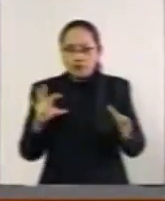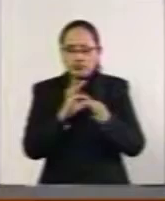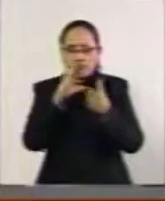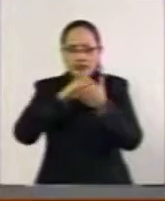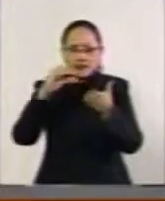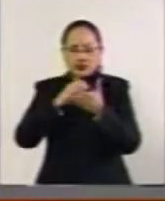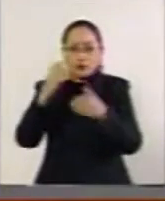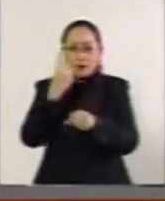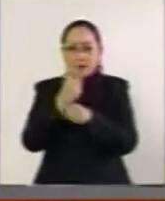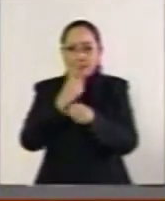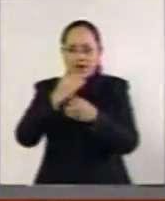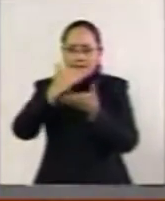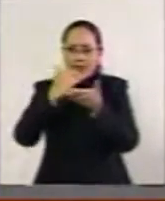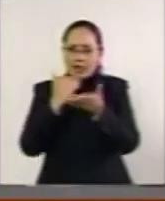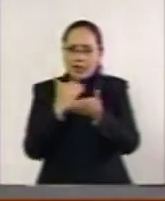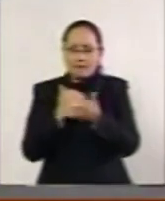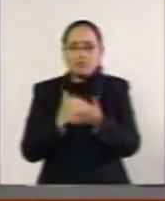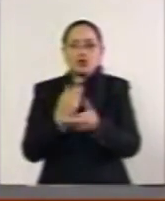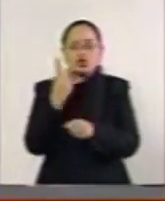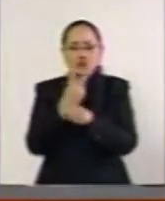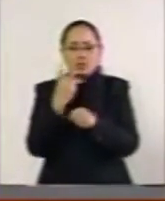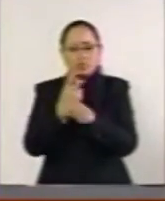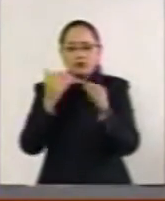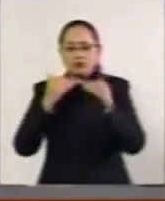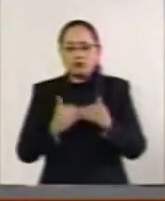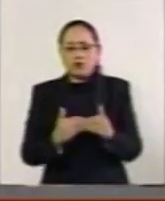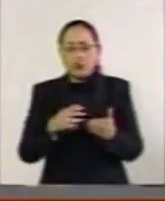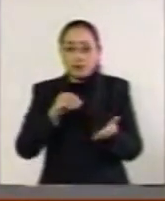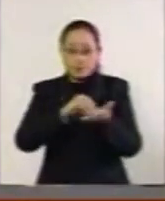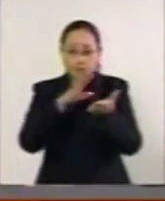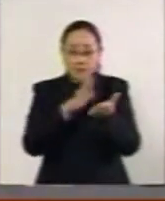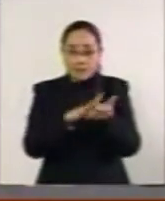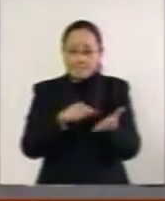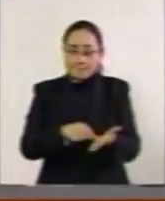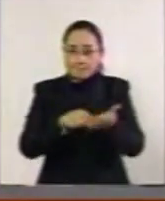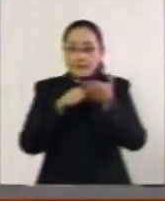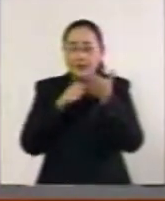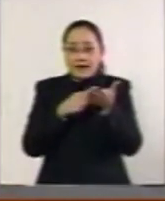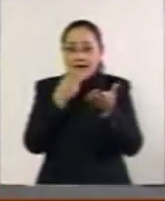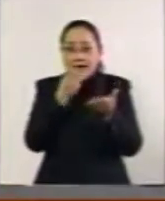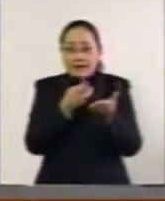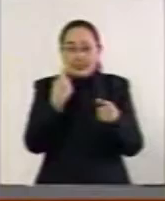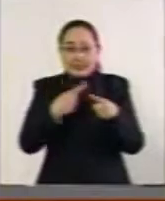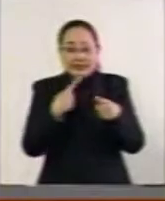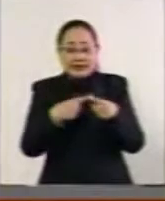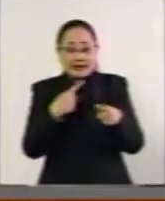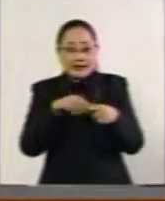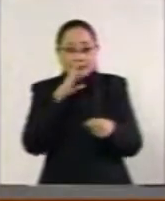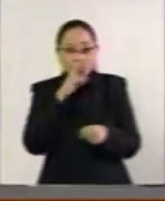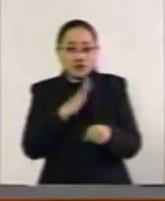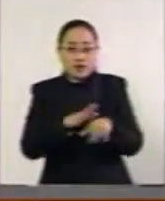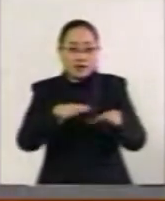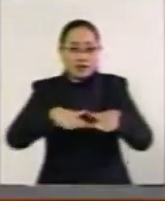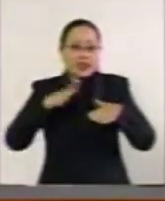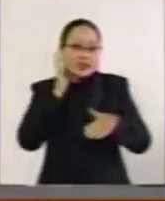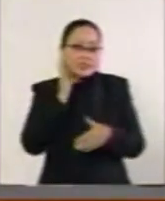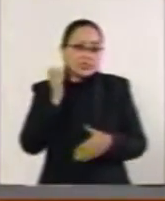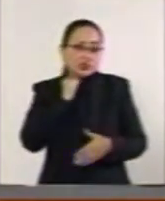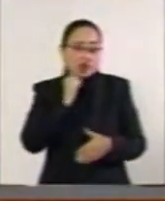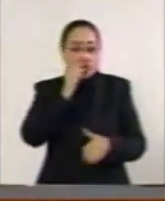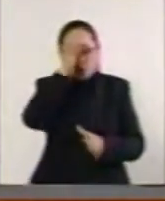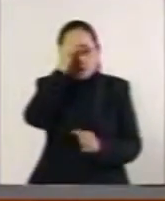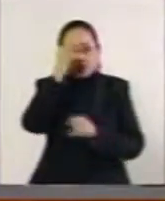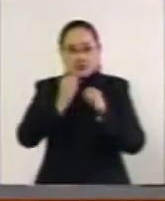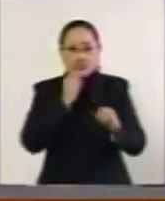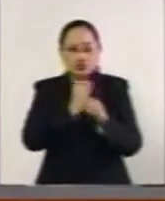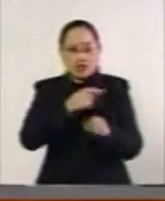primera, párrafo segundo, como se establece, es facultad del Senado de la República aprobar los tratados internacionales,